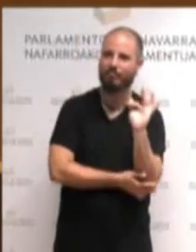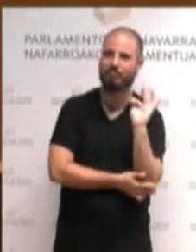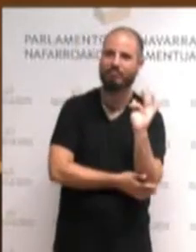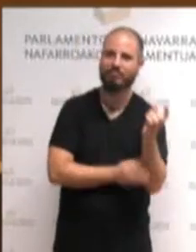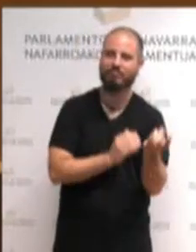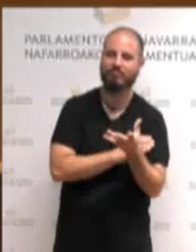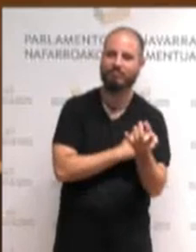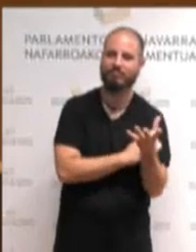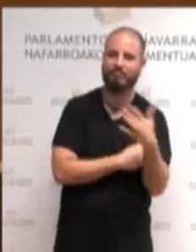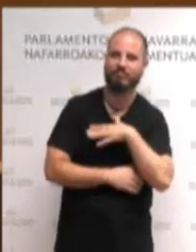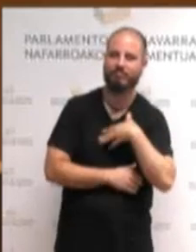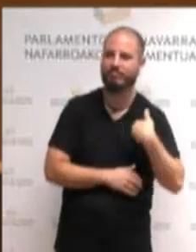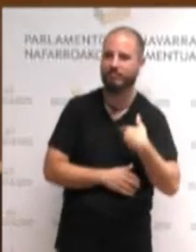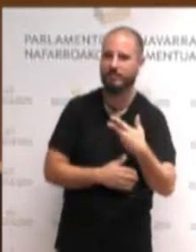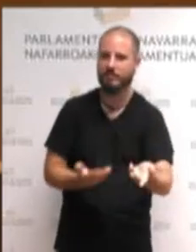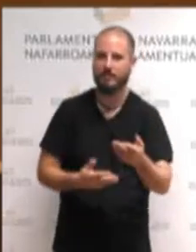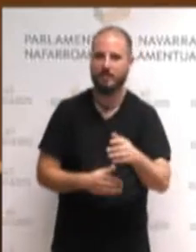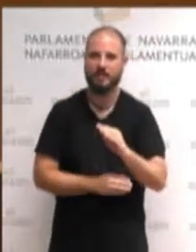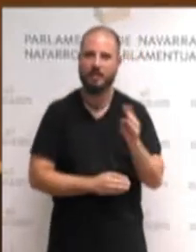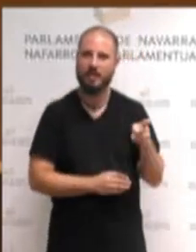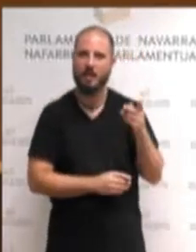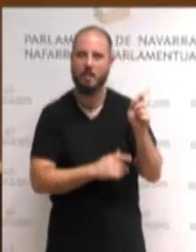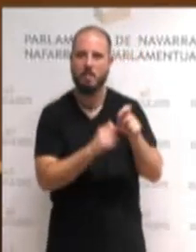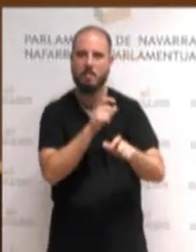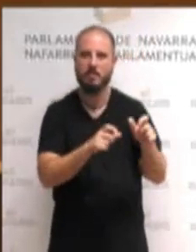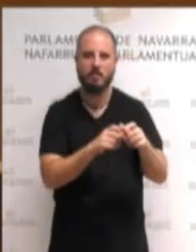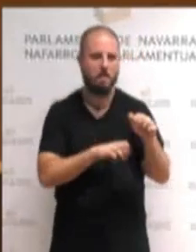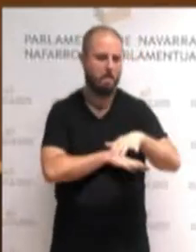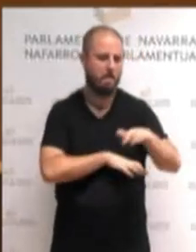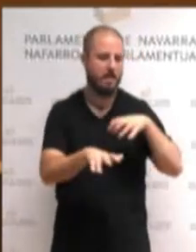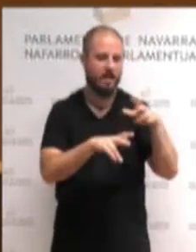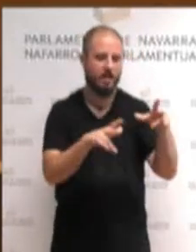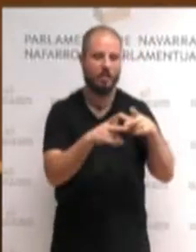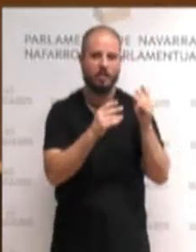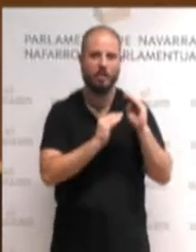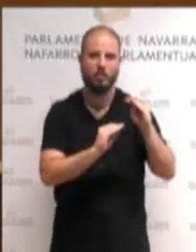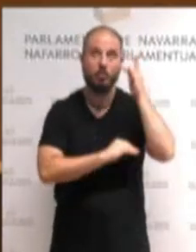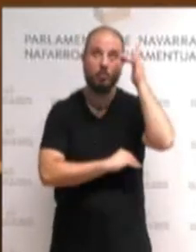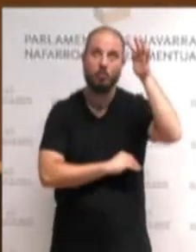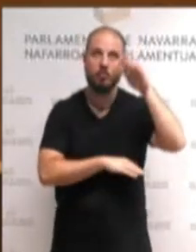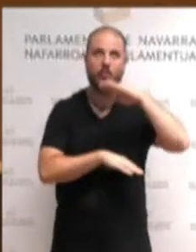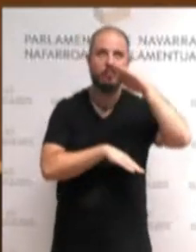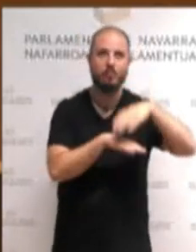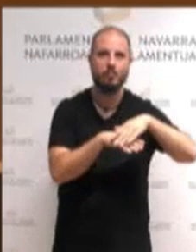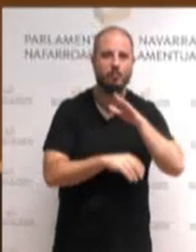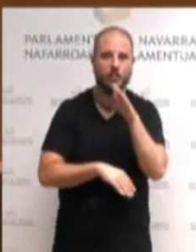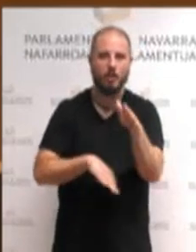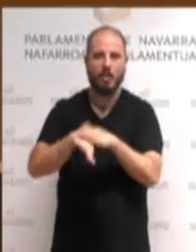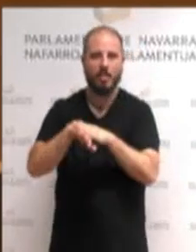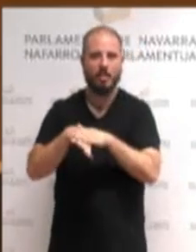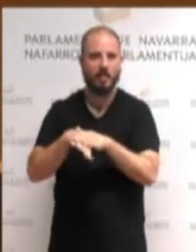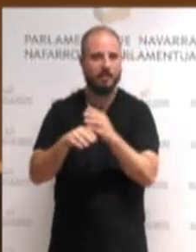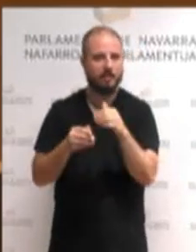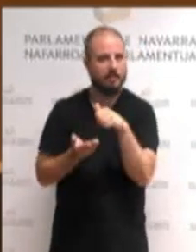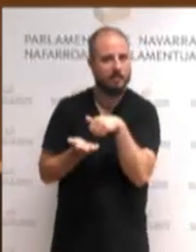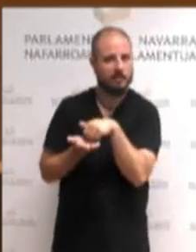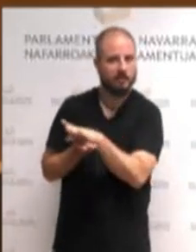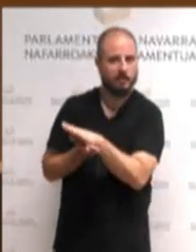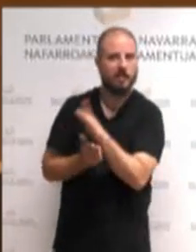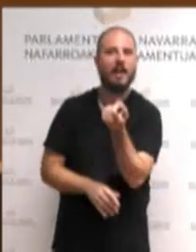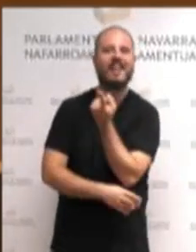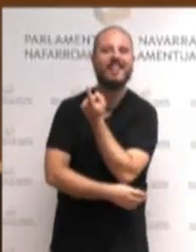kampoan ustea, beharrezkoa delako, baina ez nahikoa. Berriro diot, ez dela